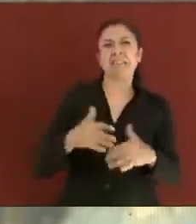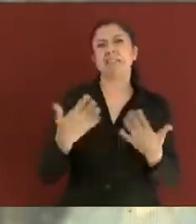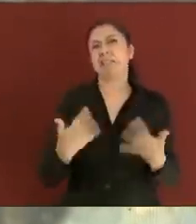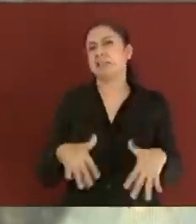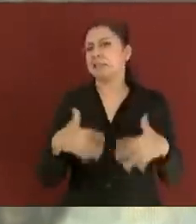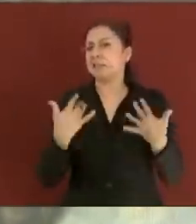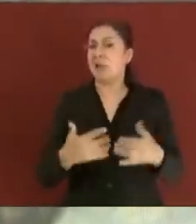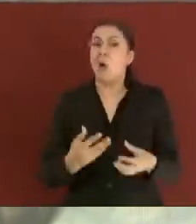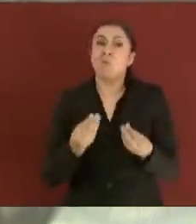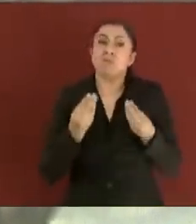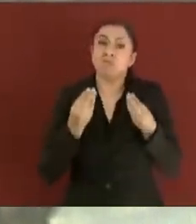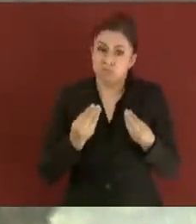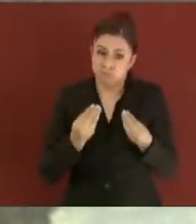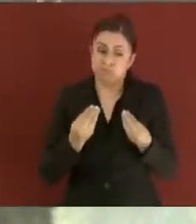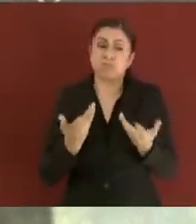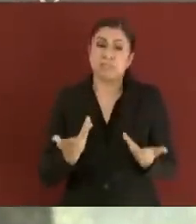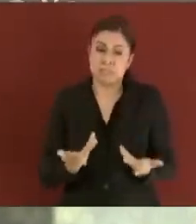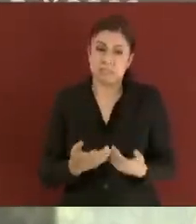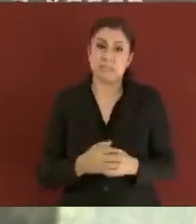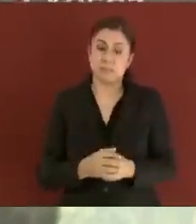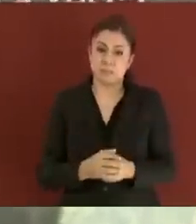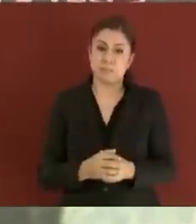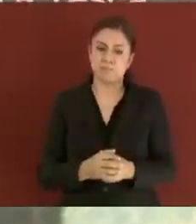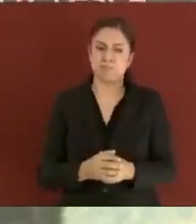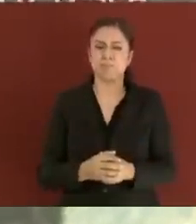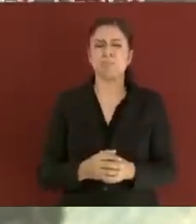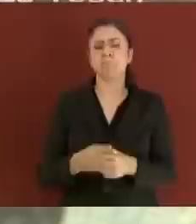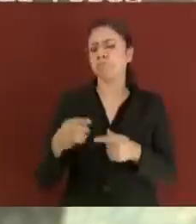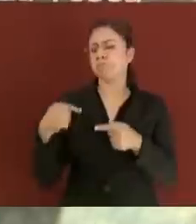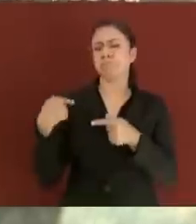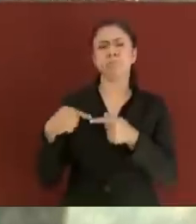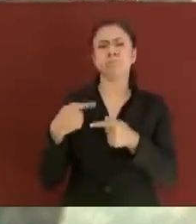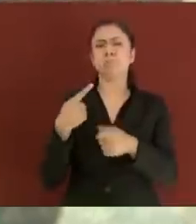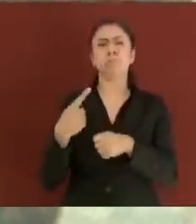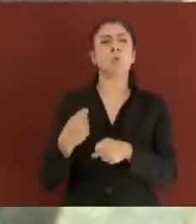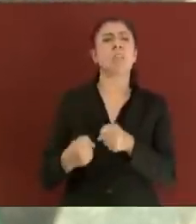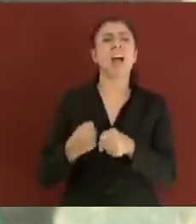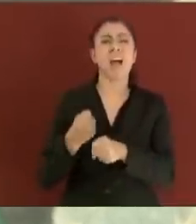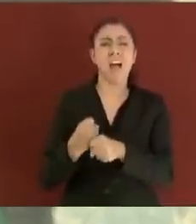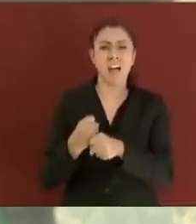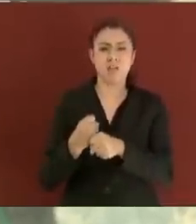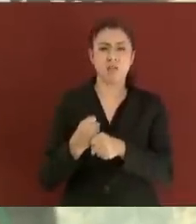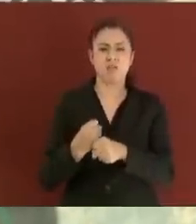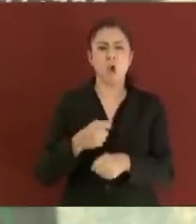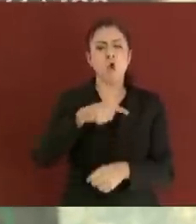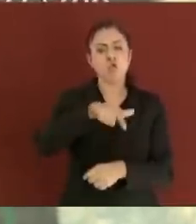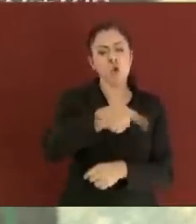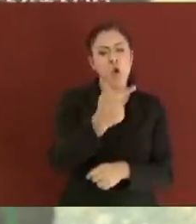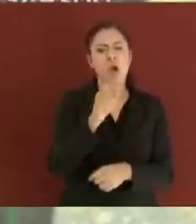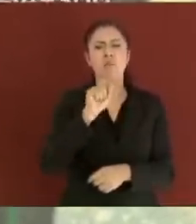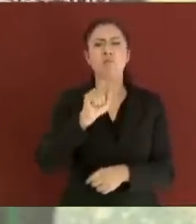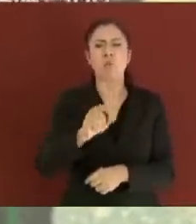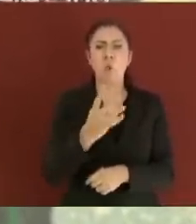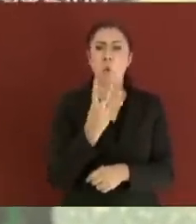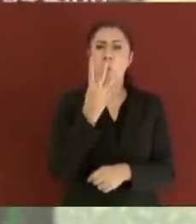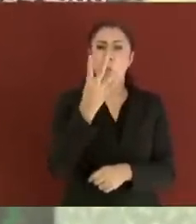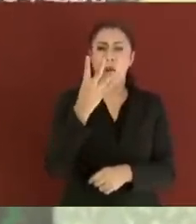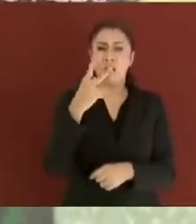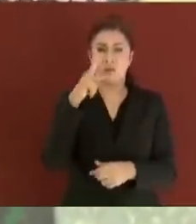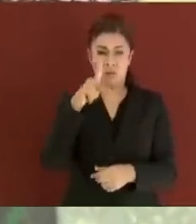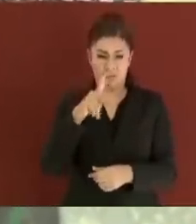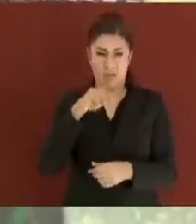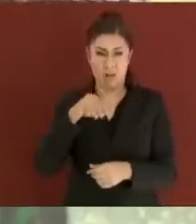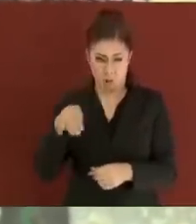provocando eso. De lo que se está trabajando este año, son 12.4 kilómetros, que